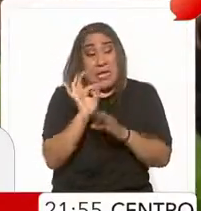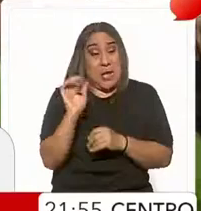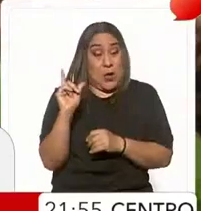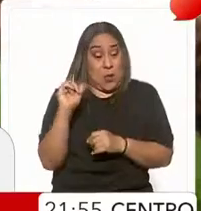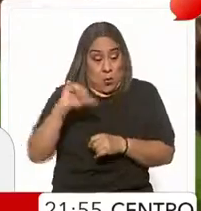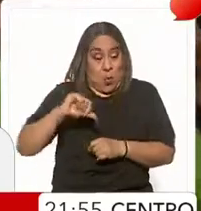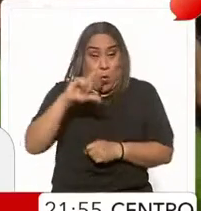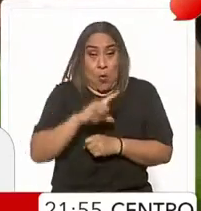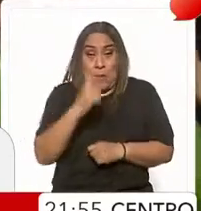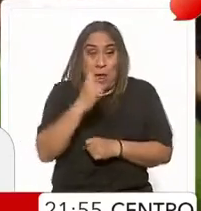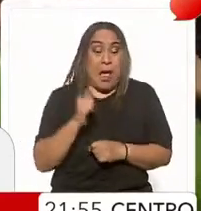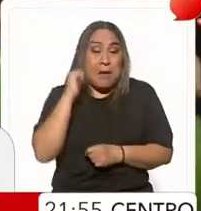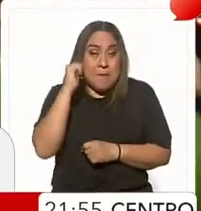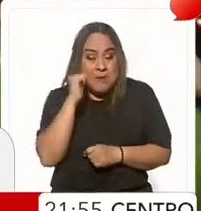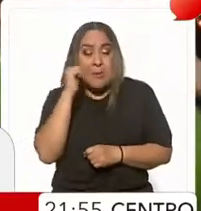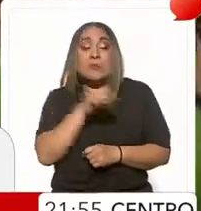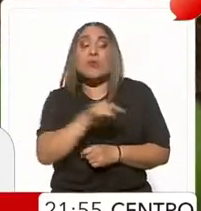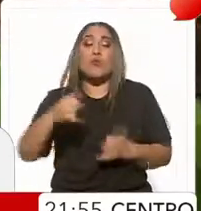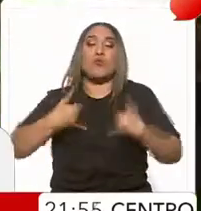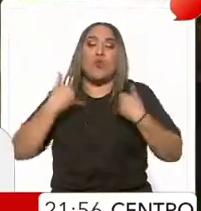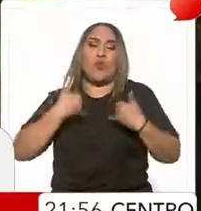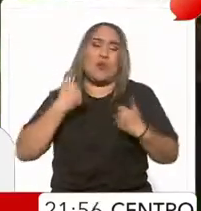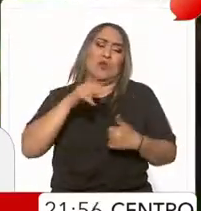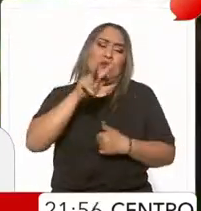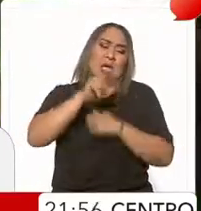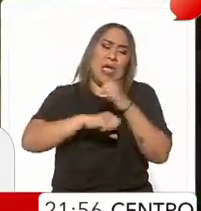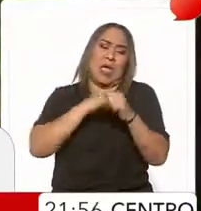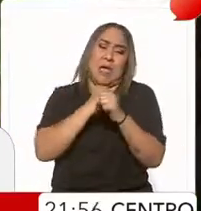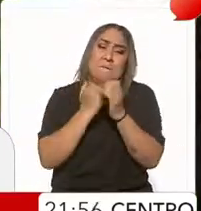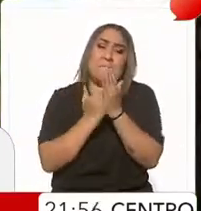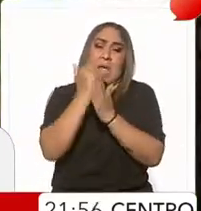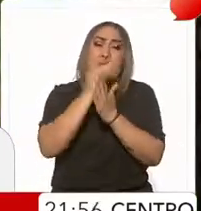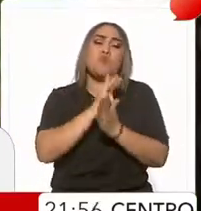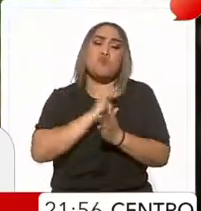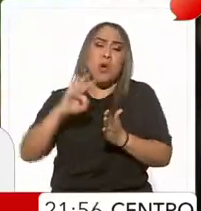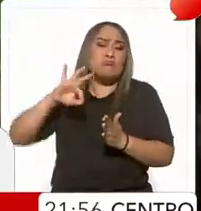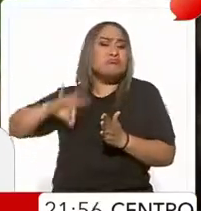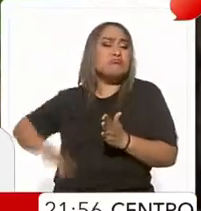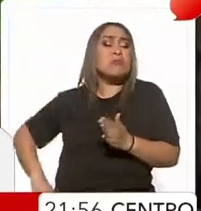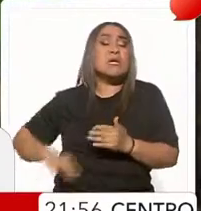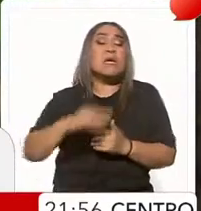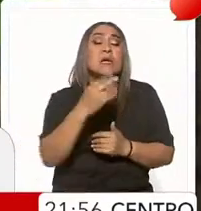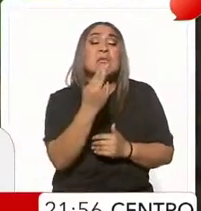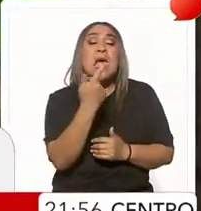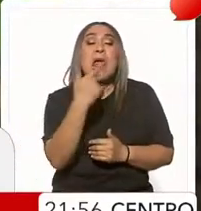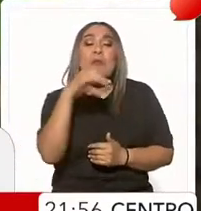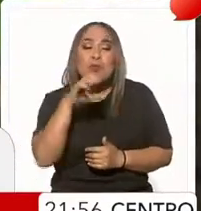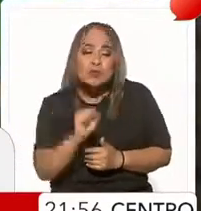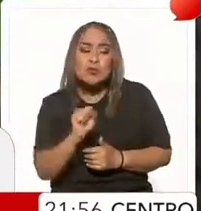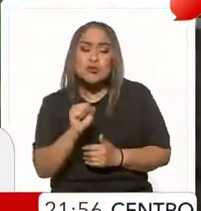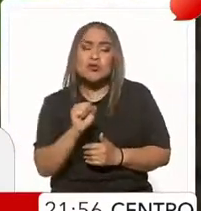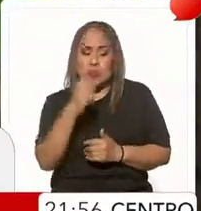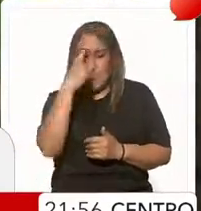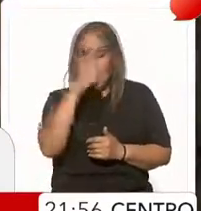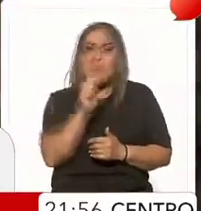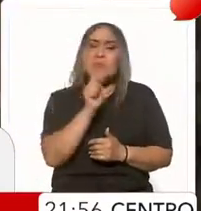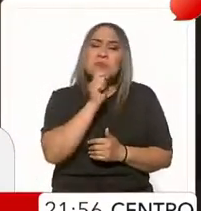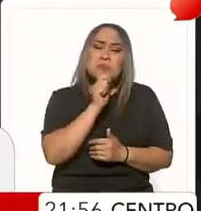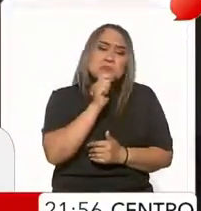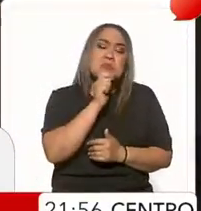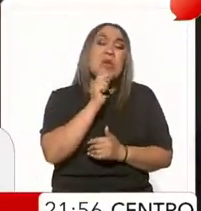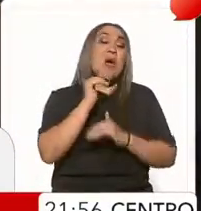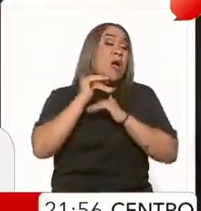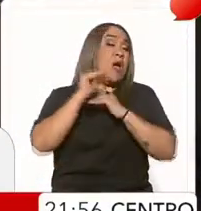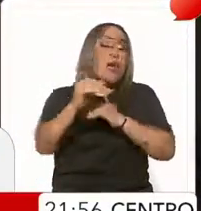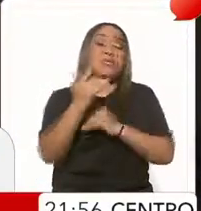primero de abril los mayores de 18 años podrán portar hasta 25 gramos de esta hierba en la vía pública se les permite poseer